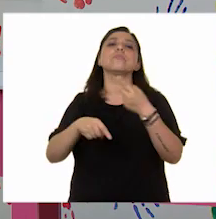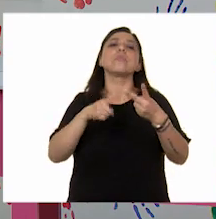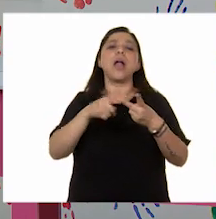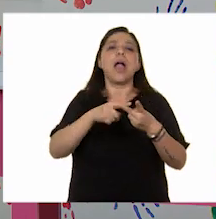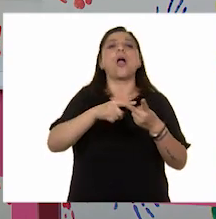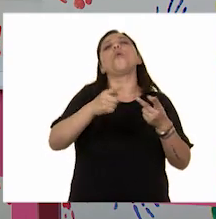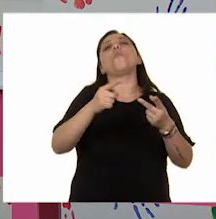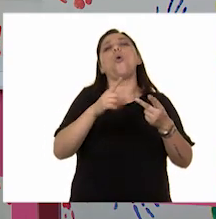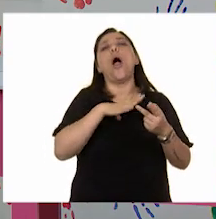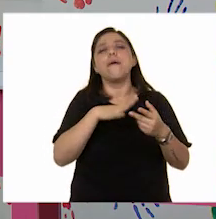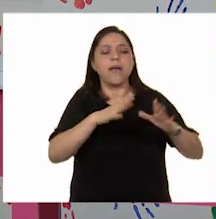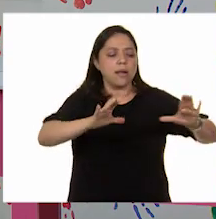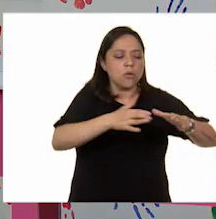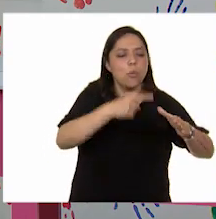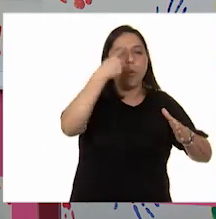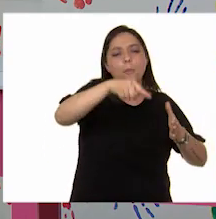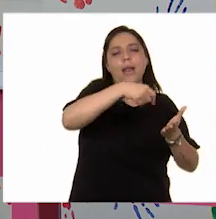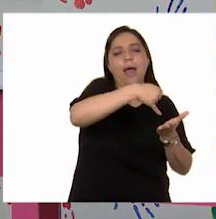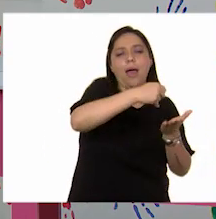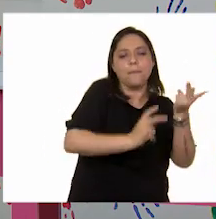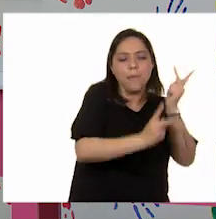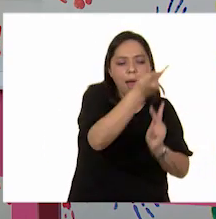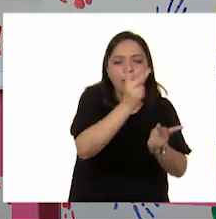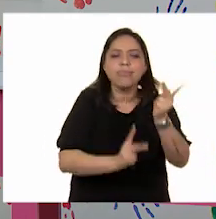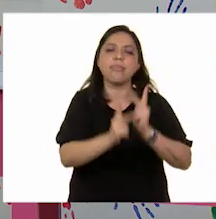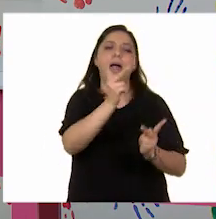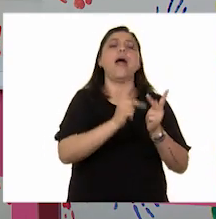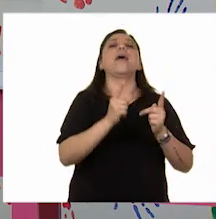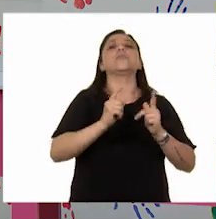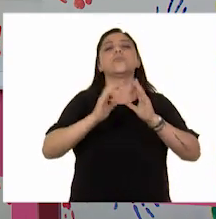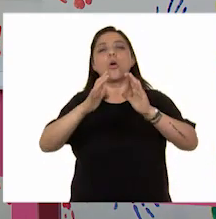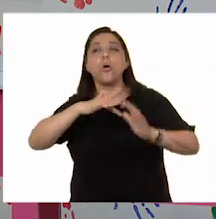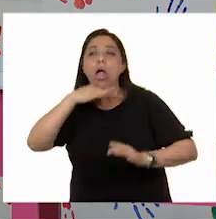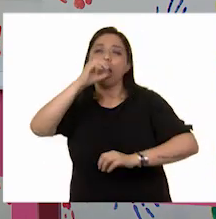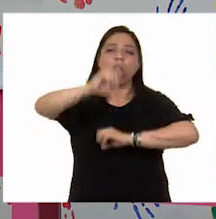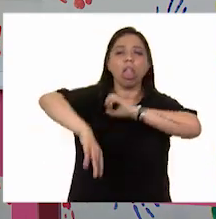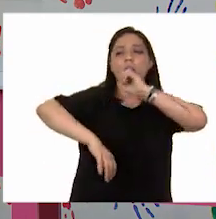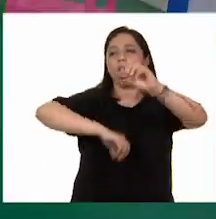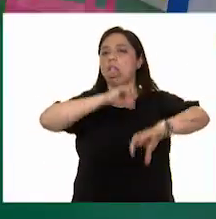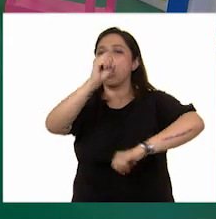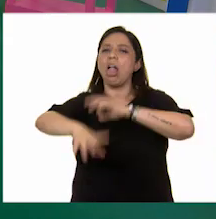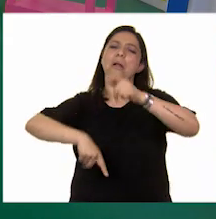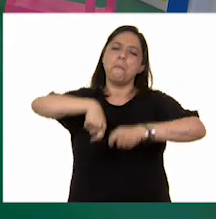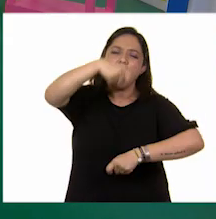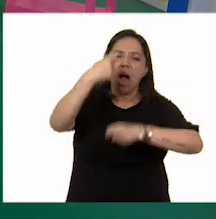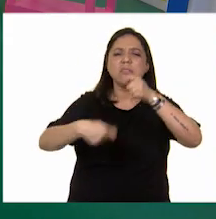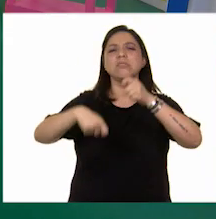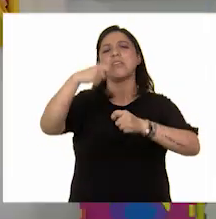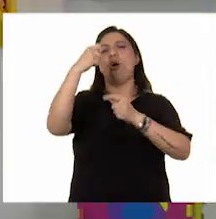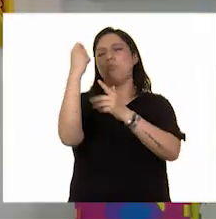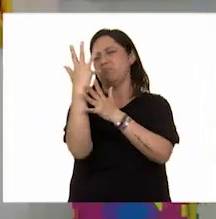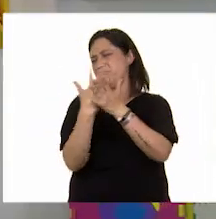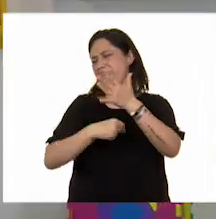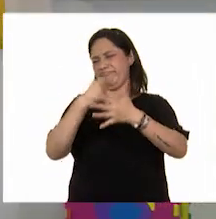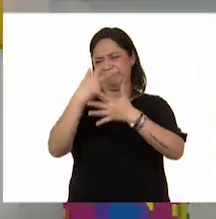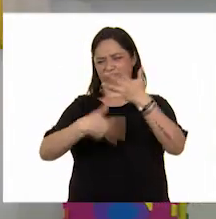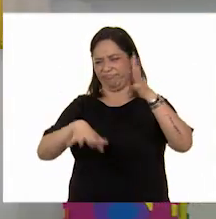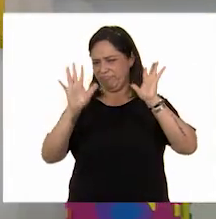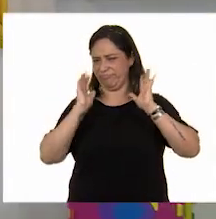huerto, hacer composta, no contaminar, no usar plástico, cuidar el agua, entre otras y otras y otras. Exactamente.